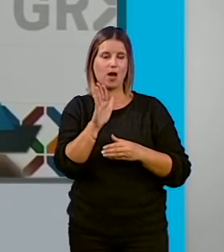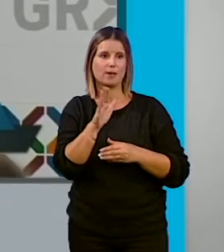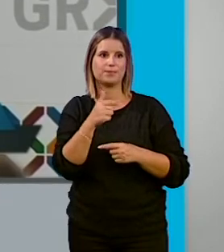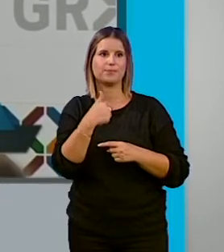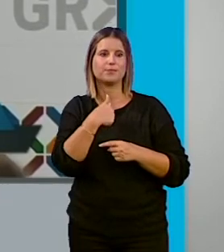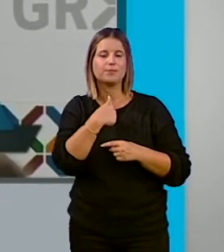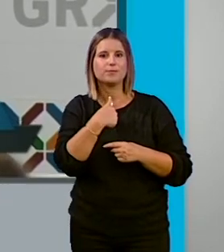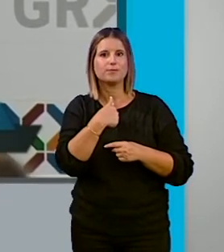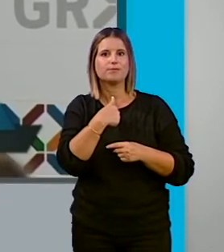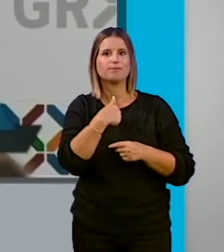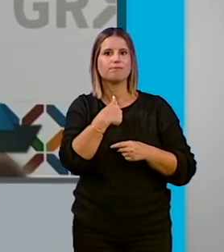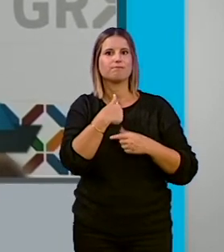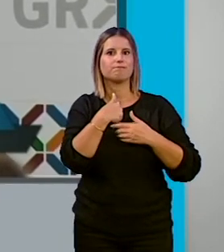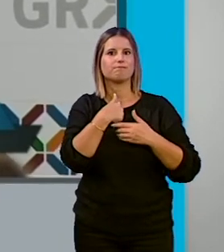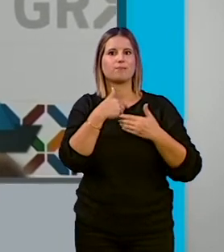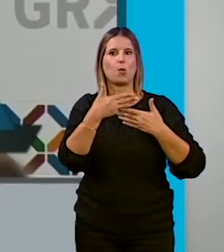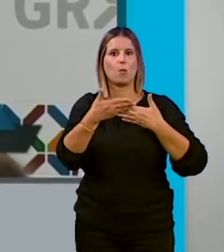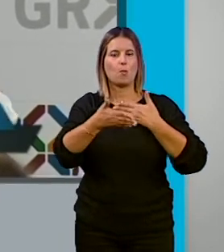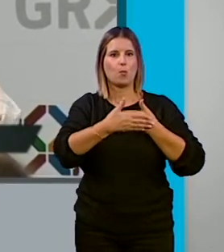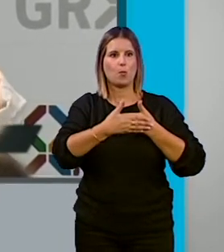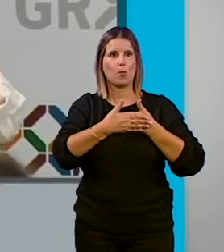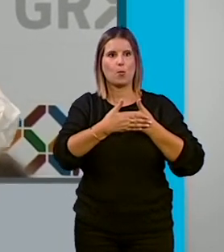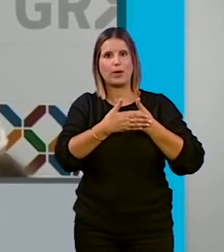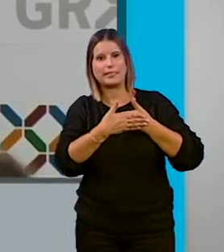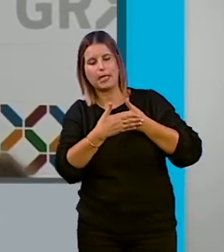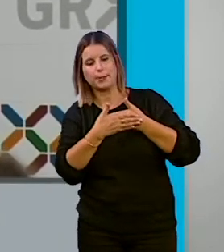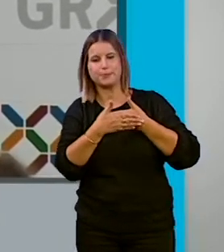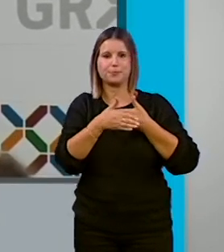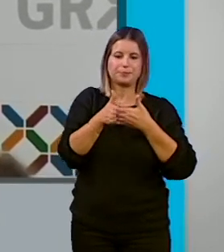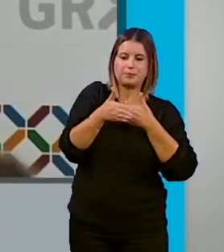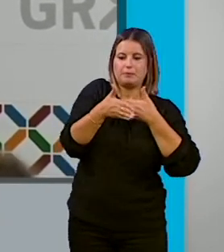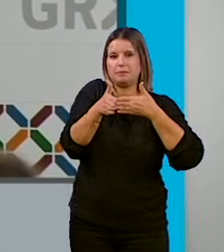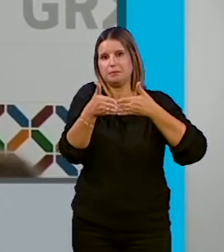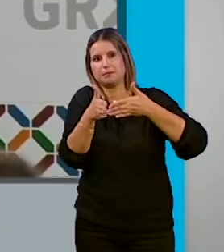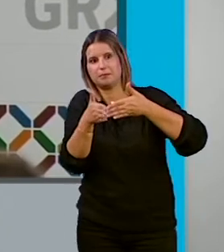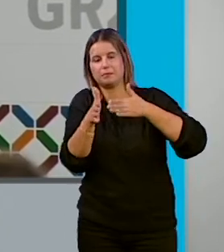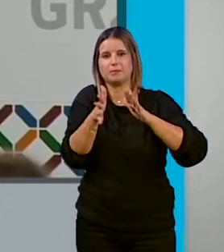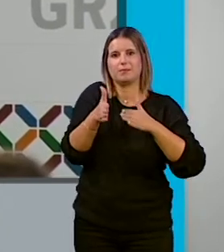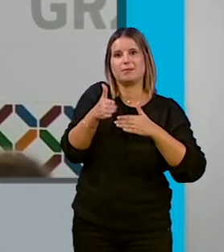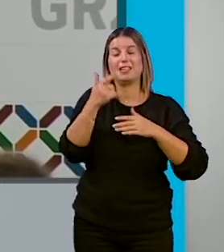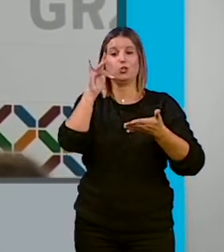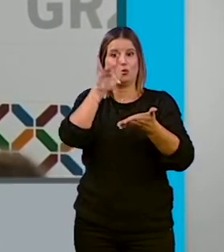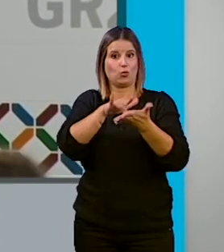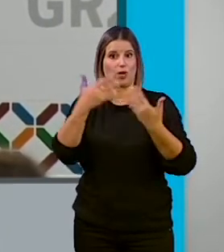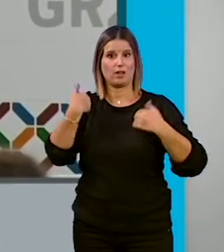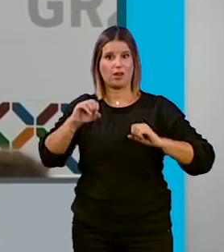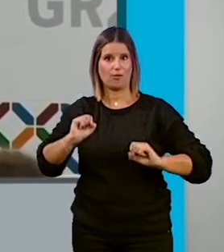puerta estará entornada, entre comillas, en el momento en el que eso se produzca, que se va